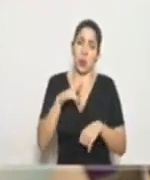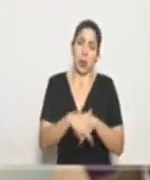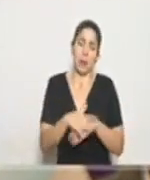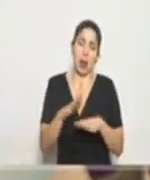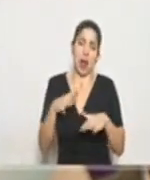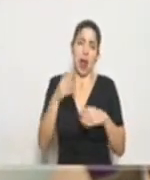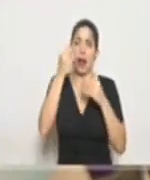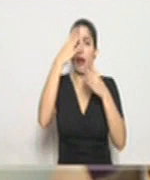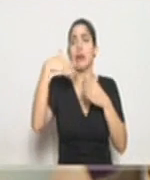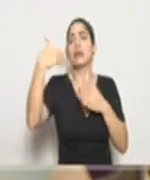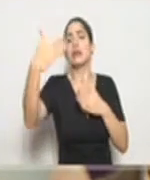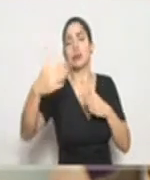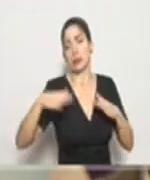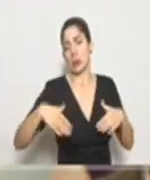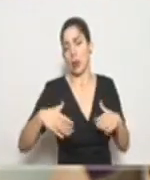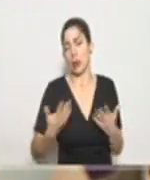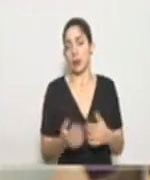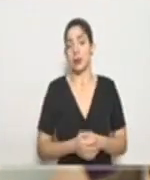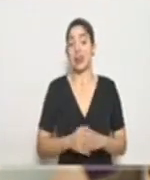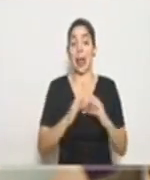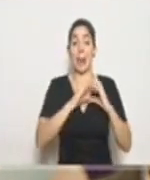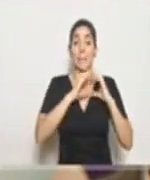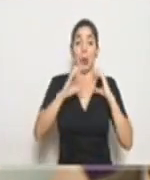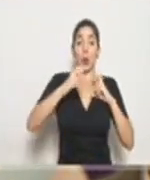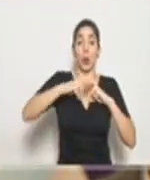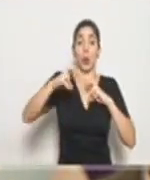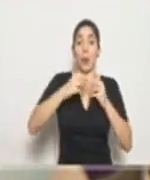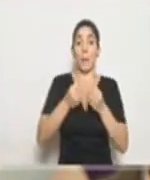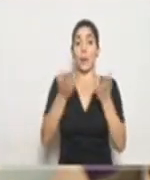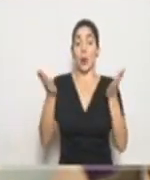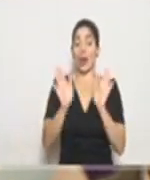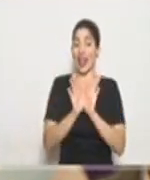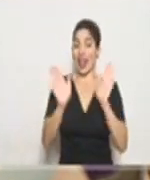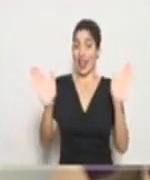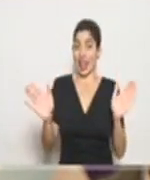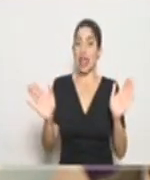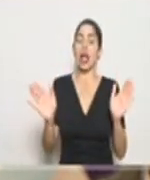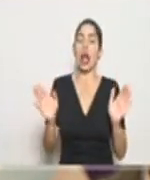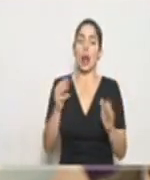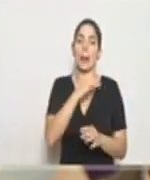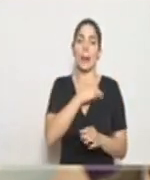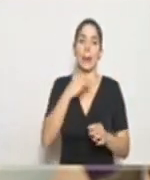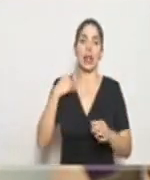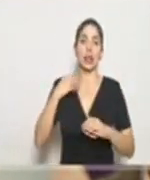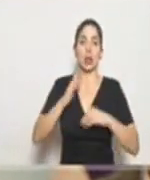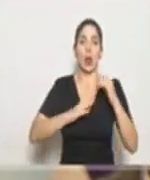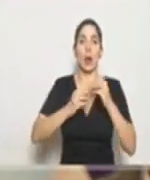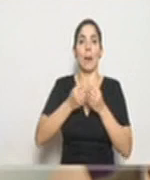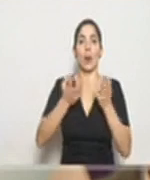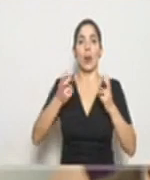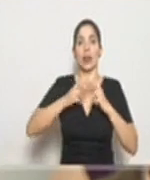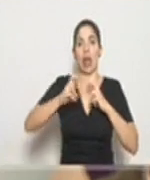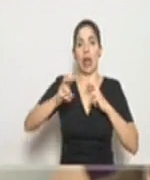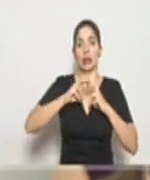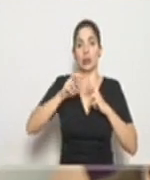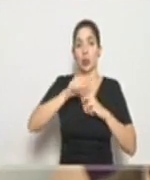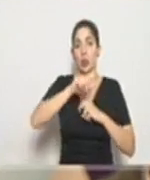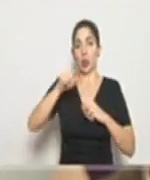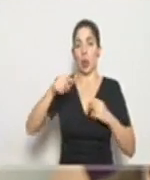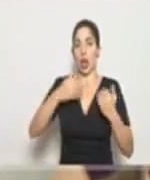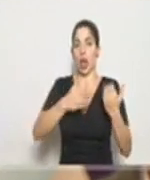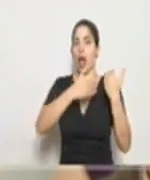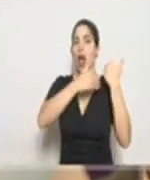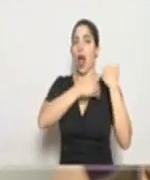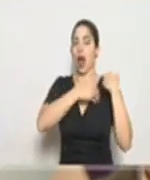indicar esa medida y con respecto a los buses y el transporte público en general, justamente es el Ministerio de Obras Públicas y Transportes el ente encargado, ya